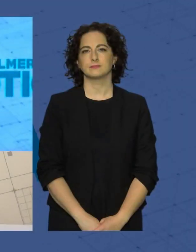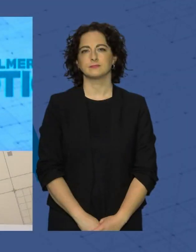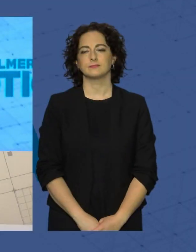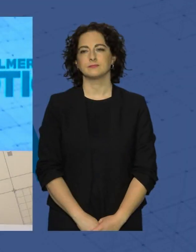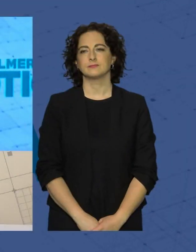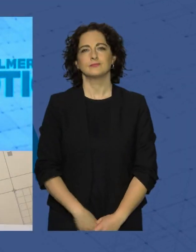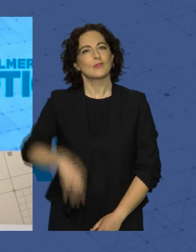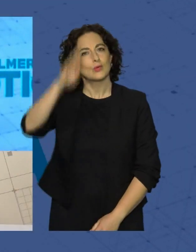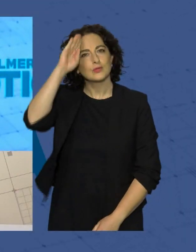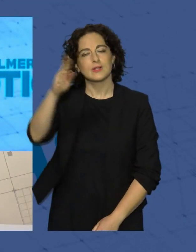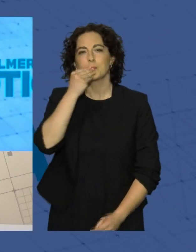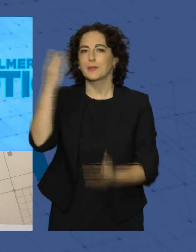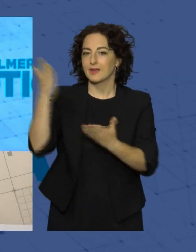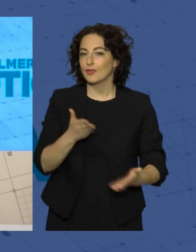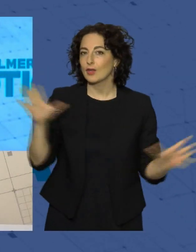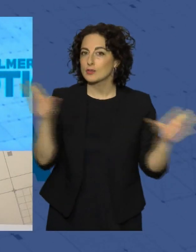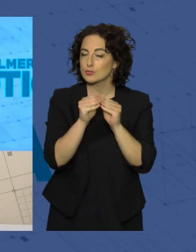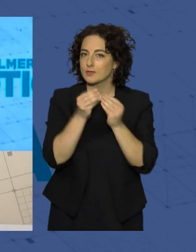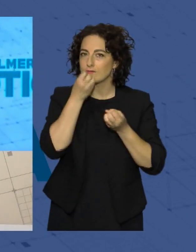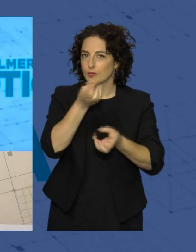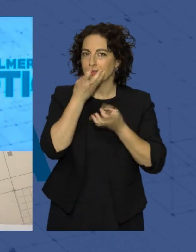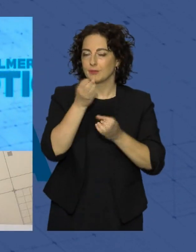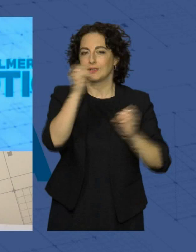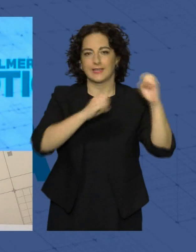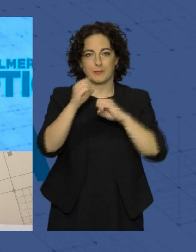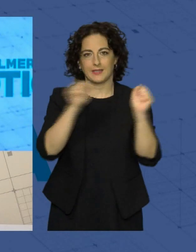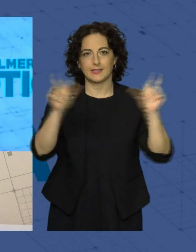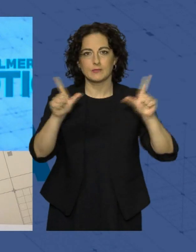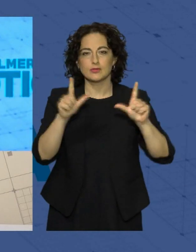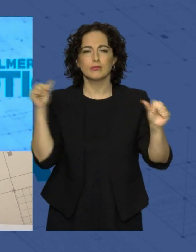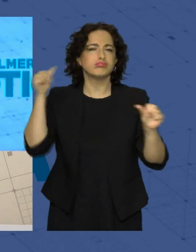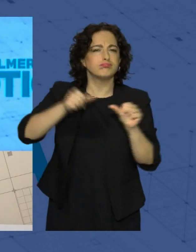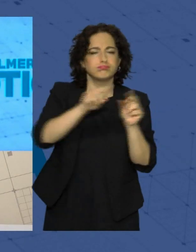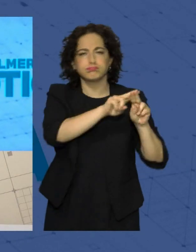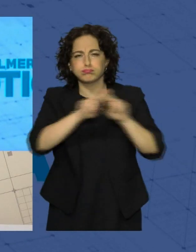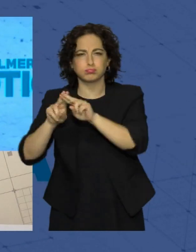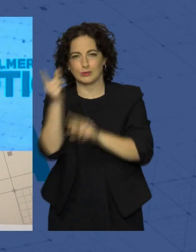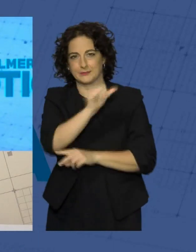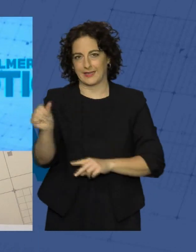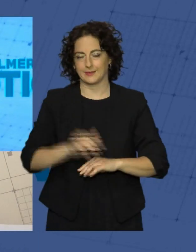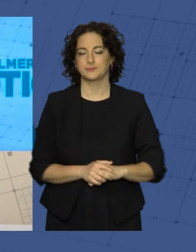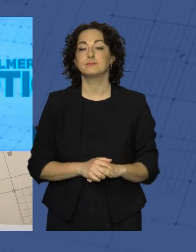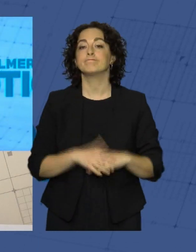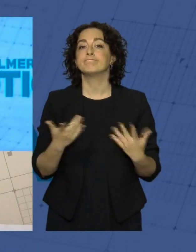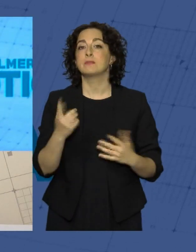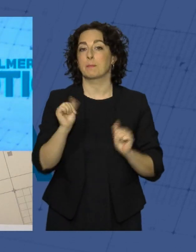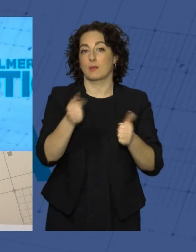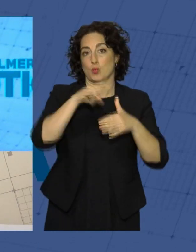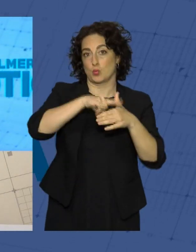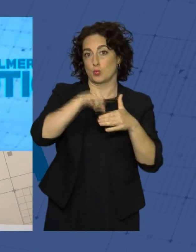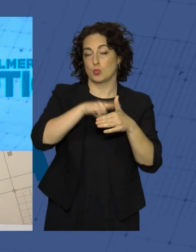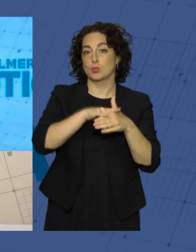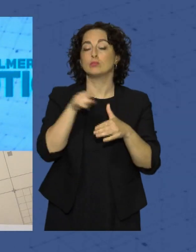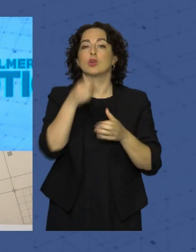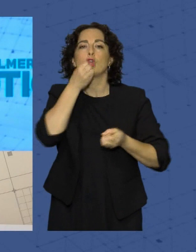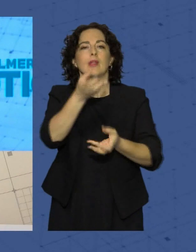Un saludo, bienvenidos al resumen informativo de Interalmería Televisión, un repaso de la actualidad de la semana. Empezamos con el lunes en el que les